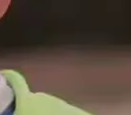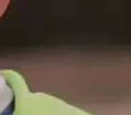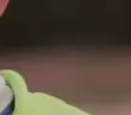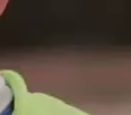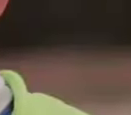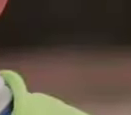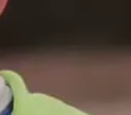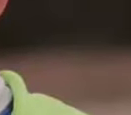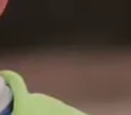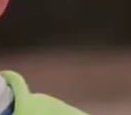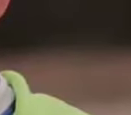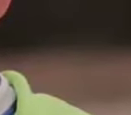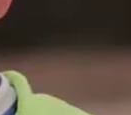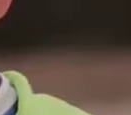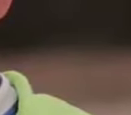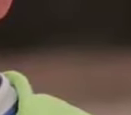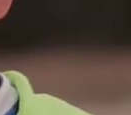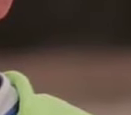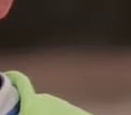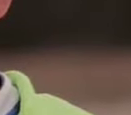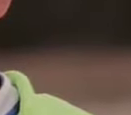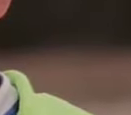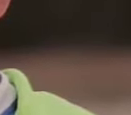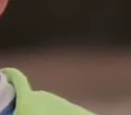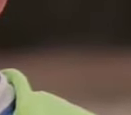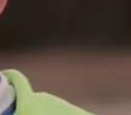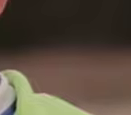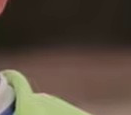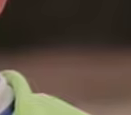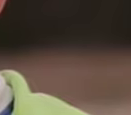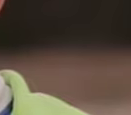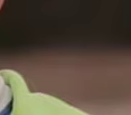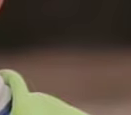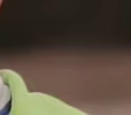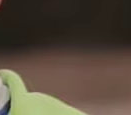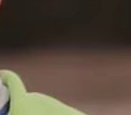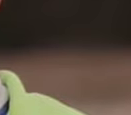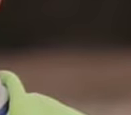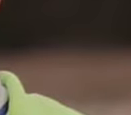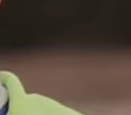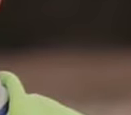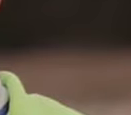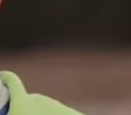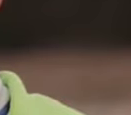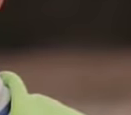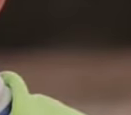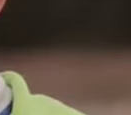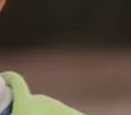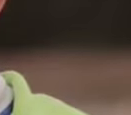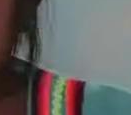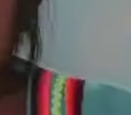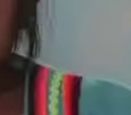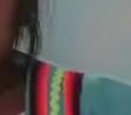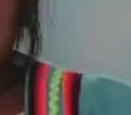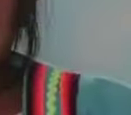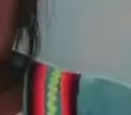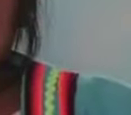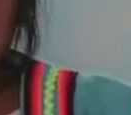Todos debemos tener en cuenta por encima de todo el bienestar de los niños y niñas de todo el Perú.